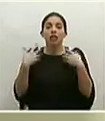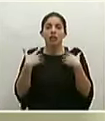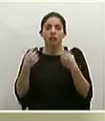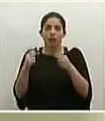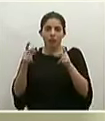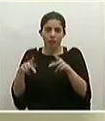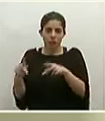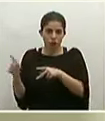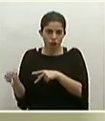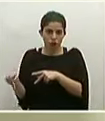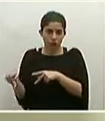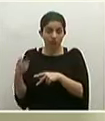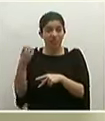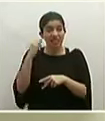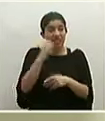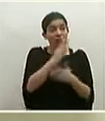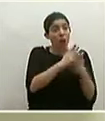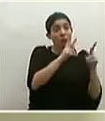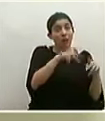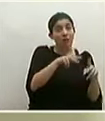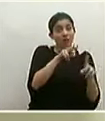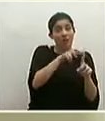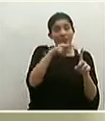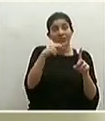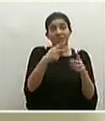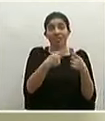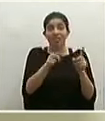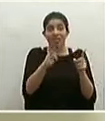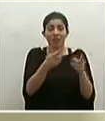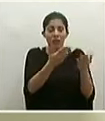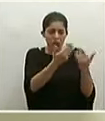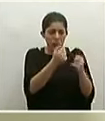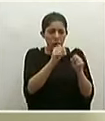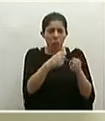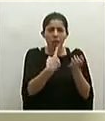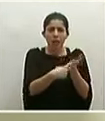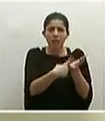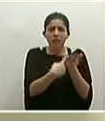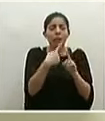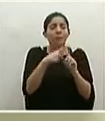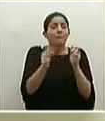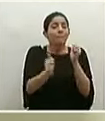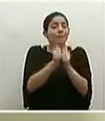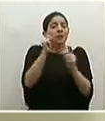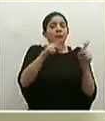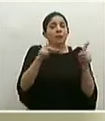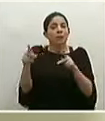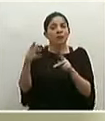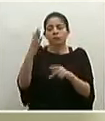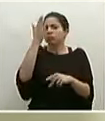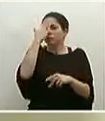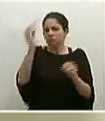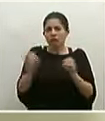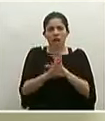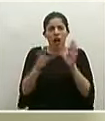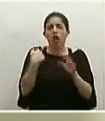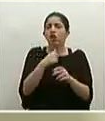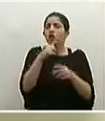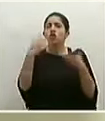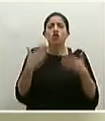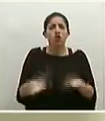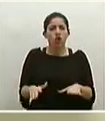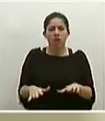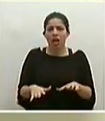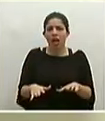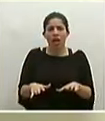tiene una visión diferente de esto, pues claro que podemos discutir pero la mayoría de la población estamos claros de que no queremos tener